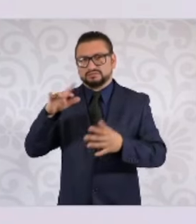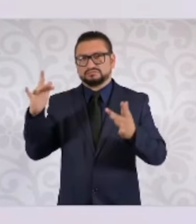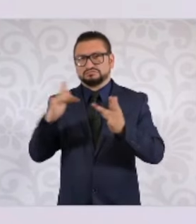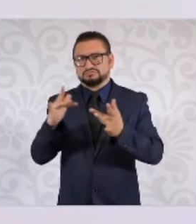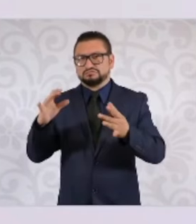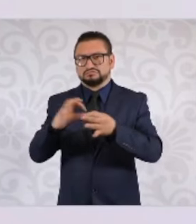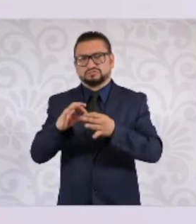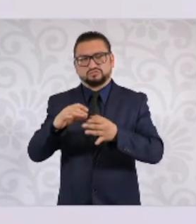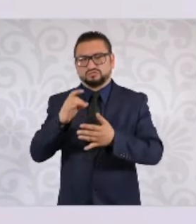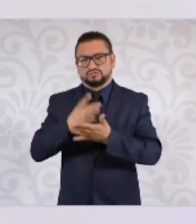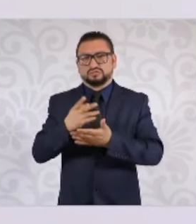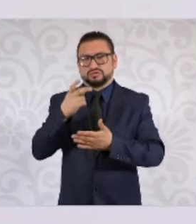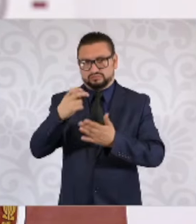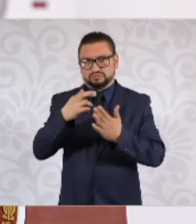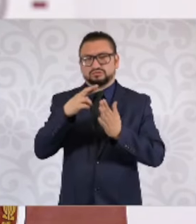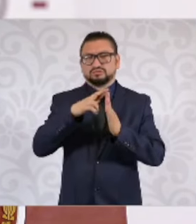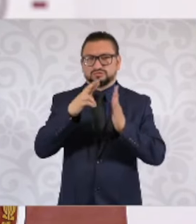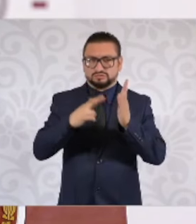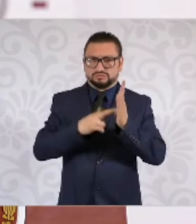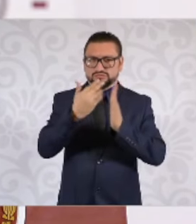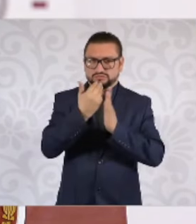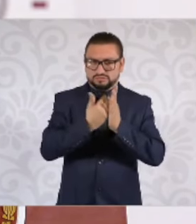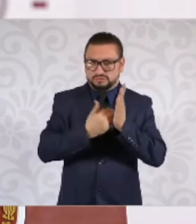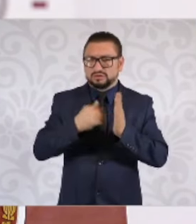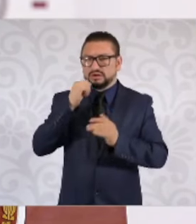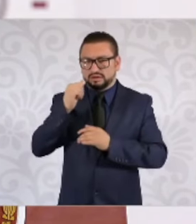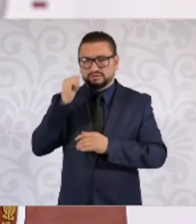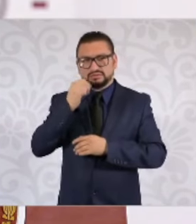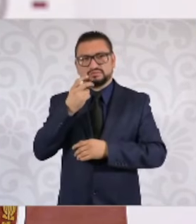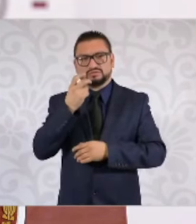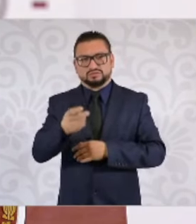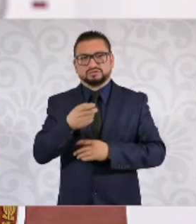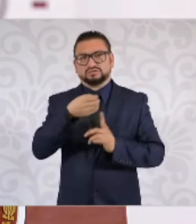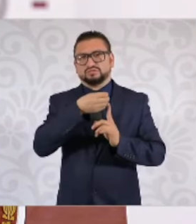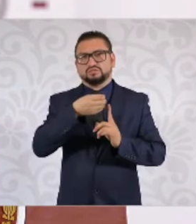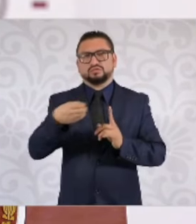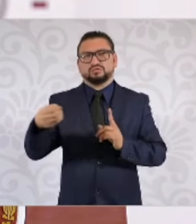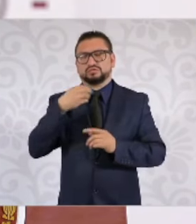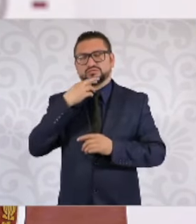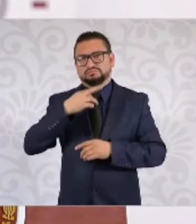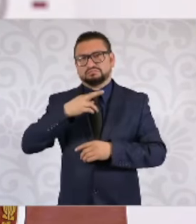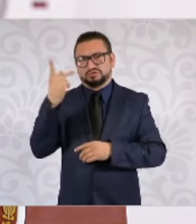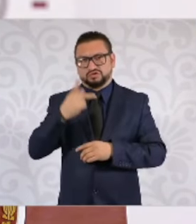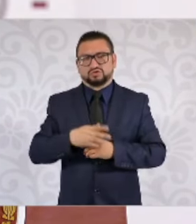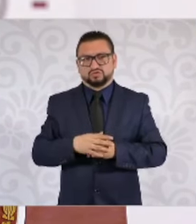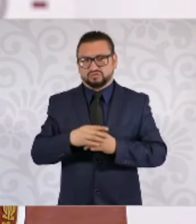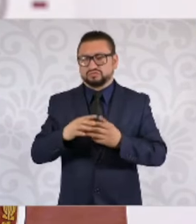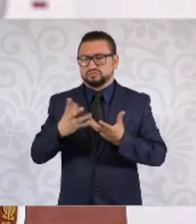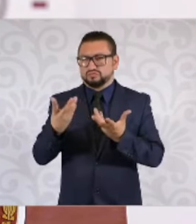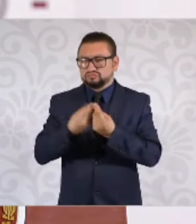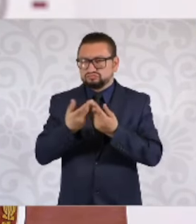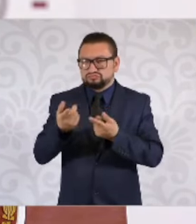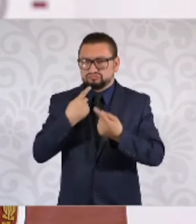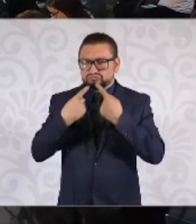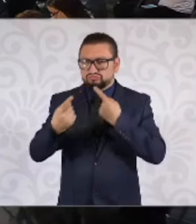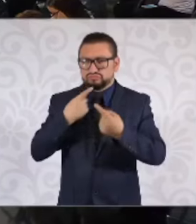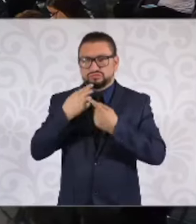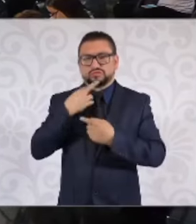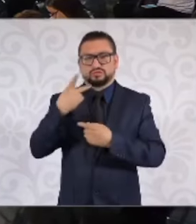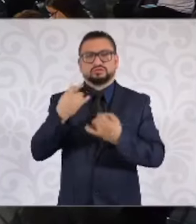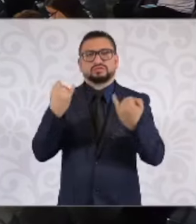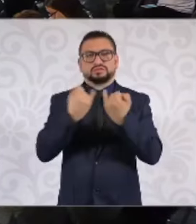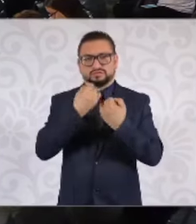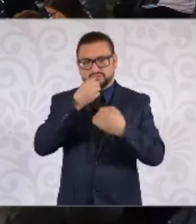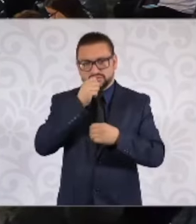lineamientos que se establecieron el día de ayer y eso pues ordena de manera muy importante la relación y se reunirá también